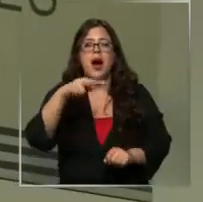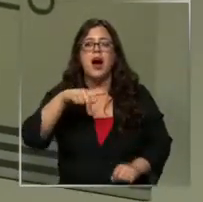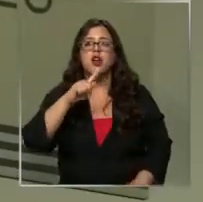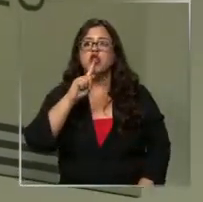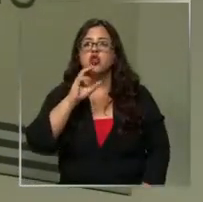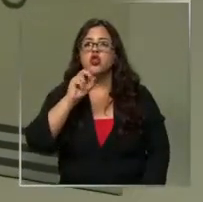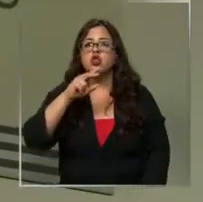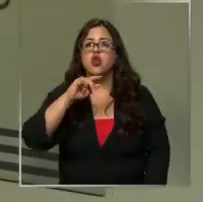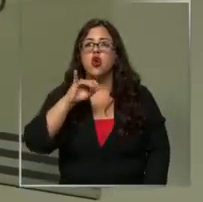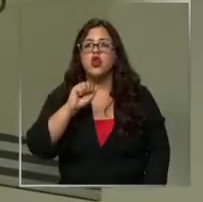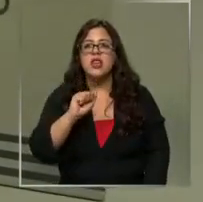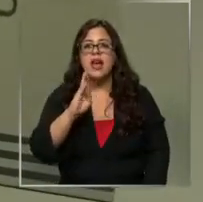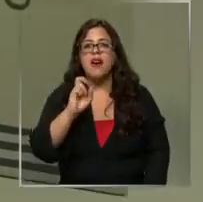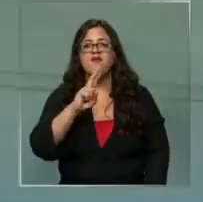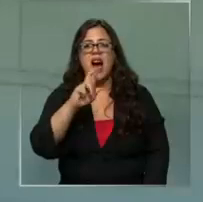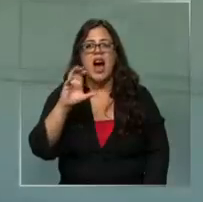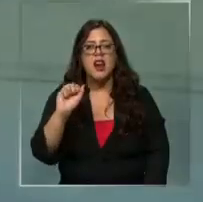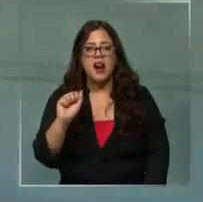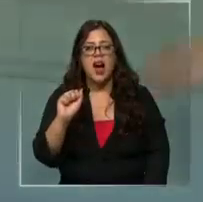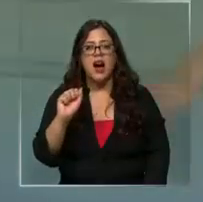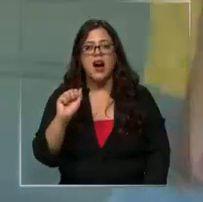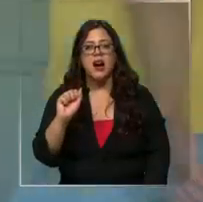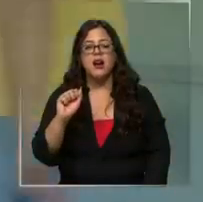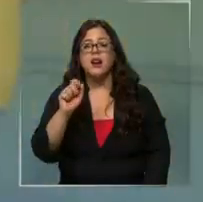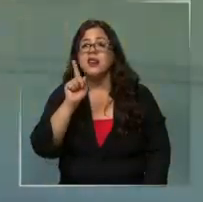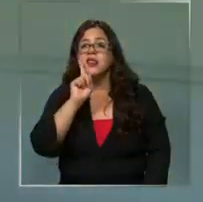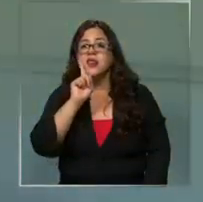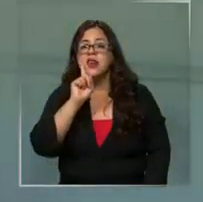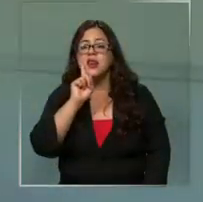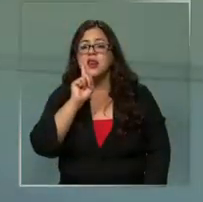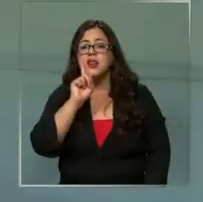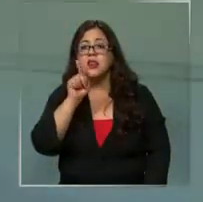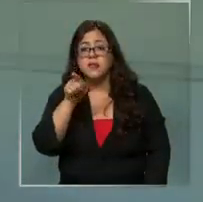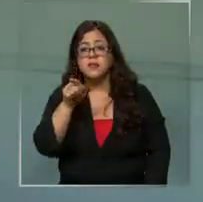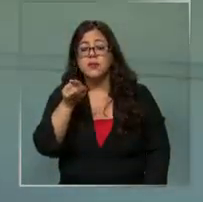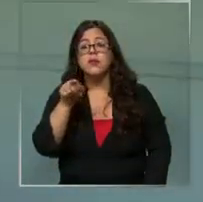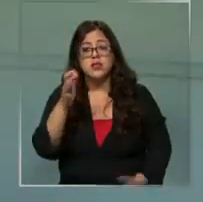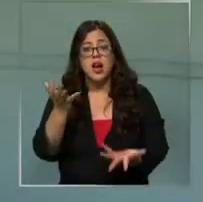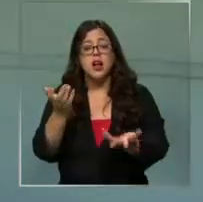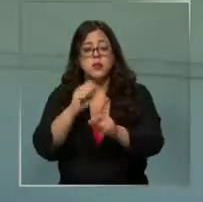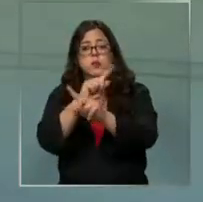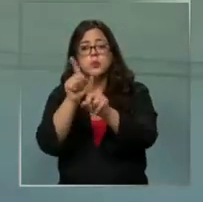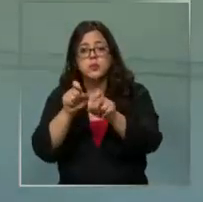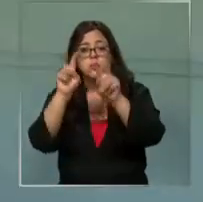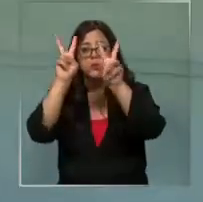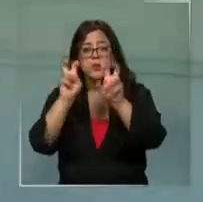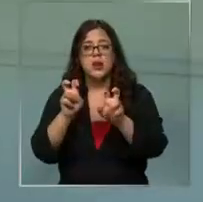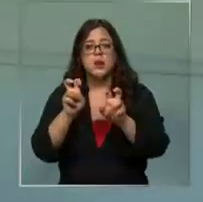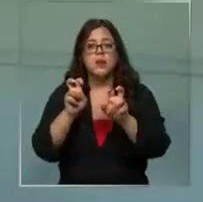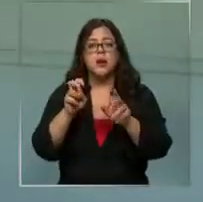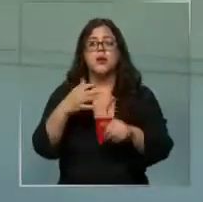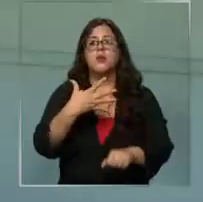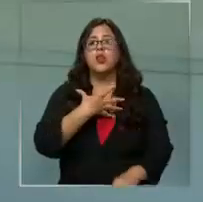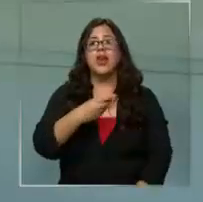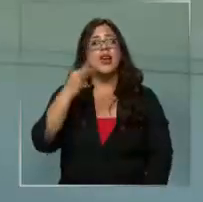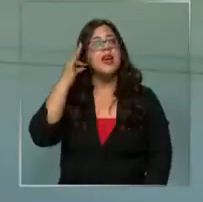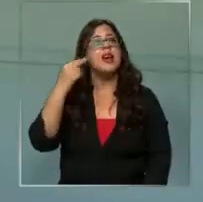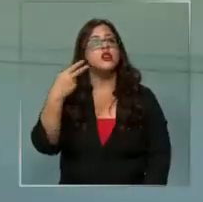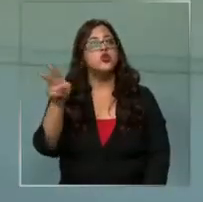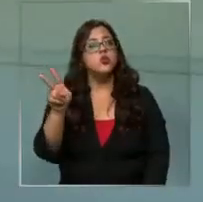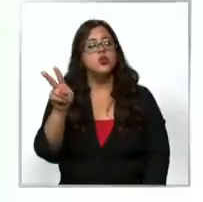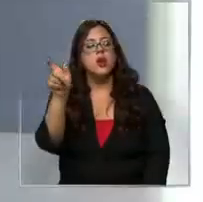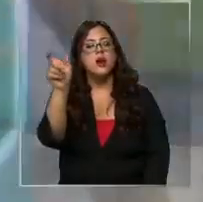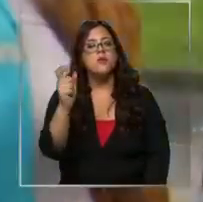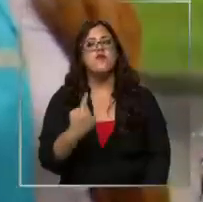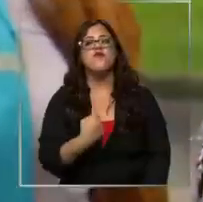Barra, Alejandro Barra, particularmente a quien le consultamos sobre este caso, toda vez que su hija es una